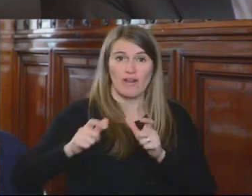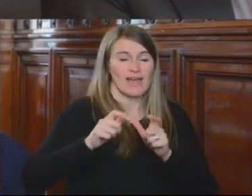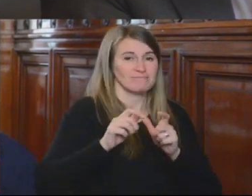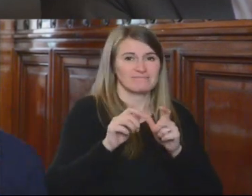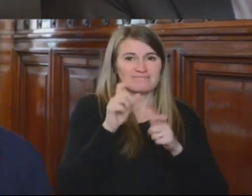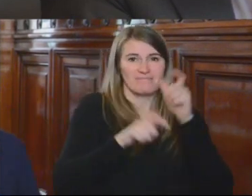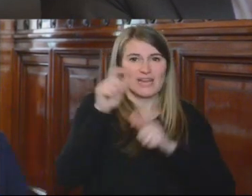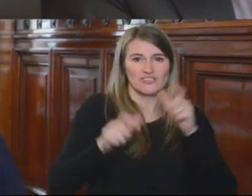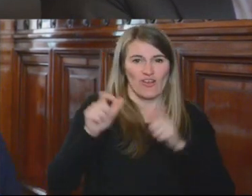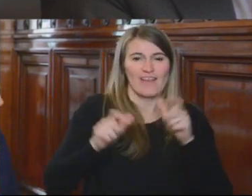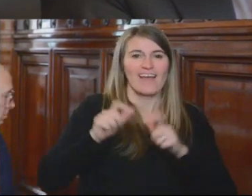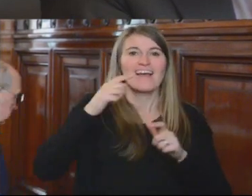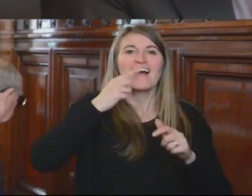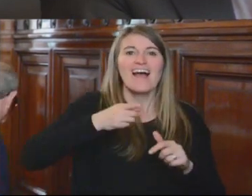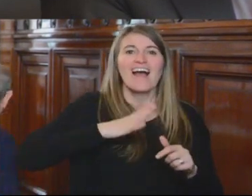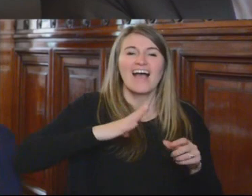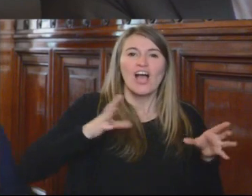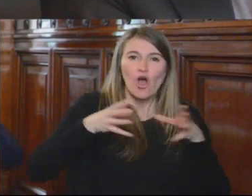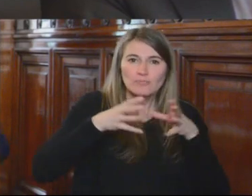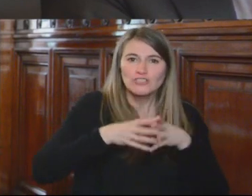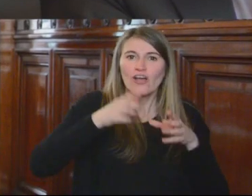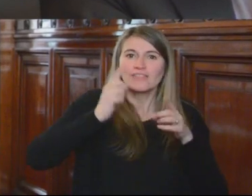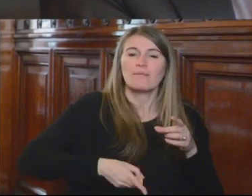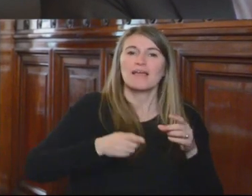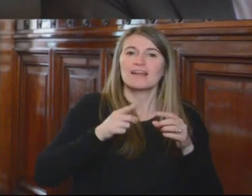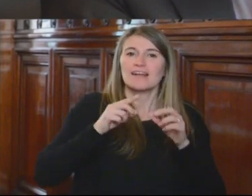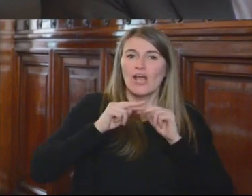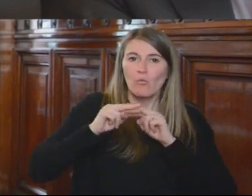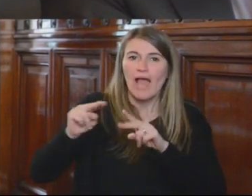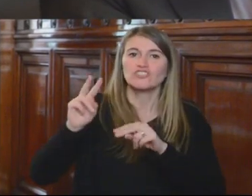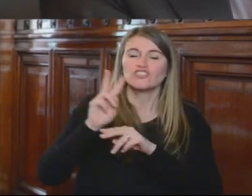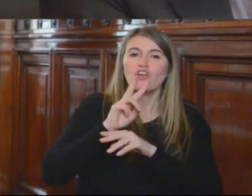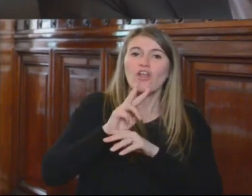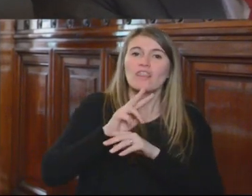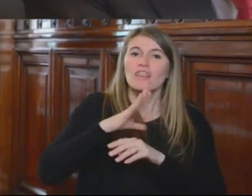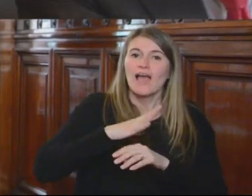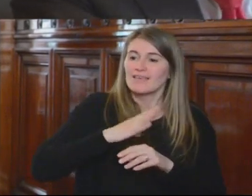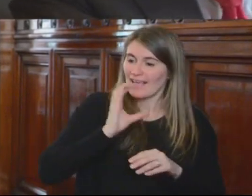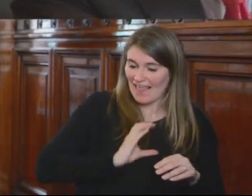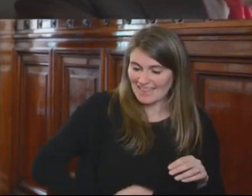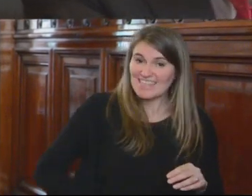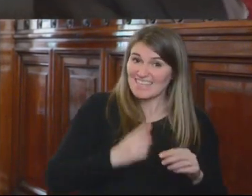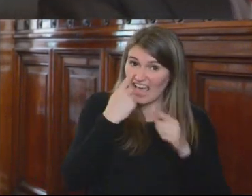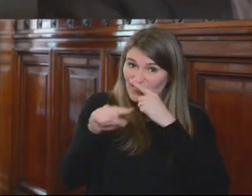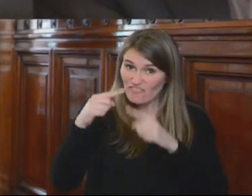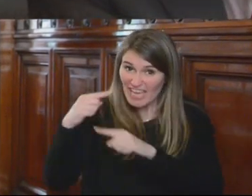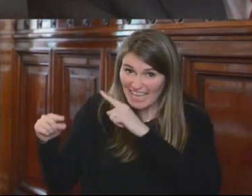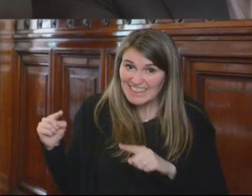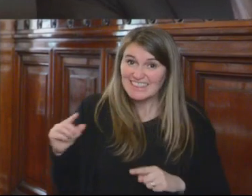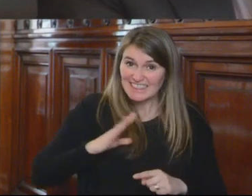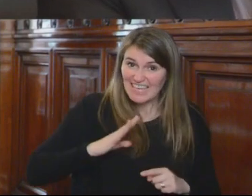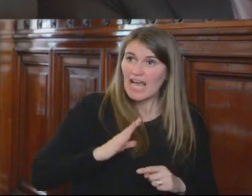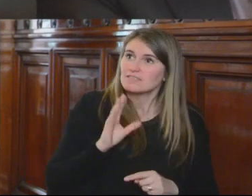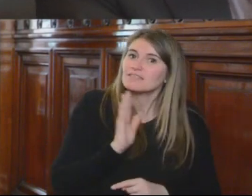suposición y una diferente regulación respecto de los que muestran características distintas conforme a las condiciones.